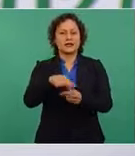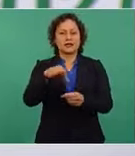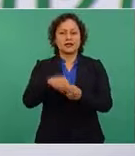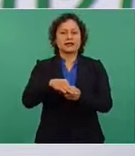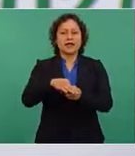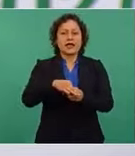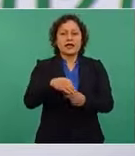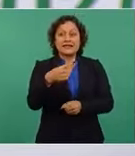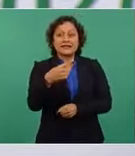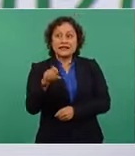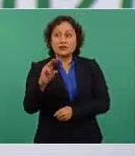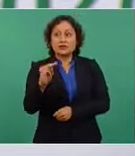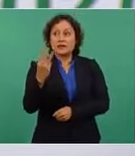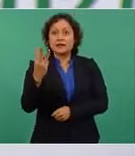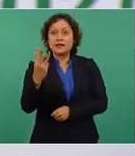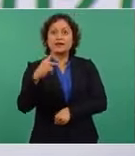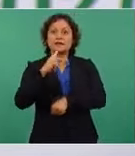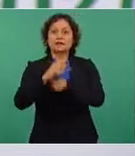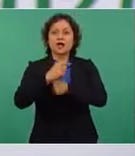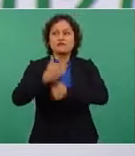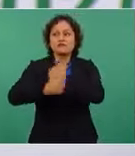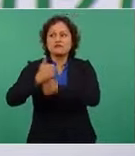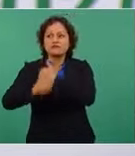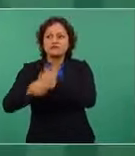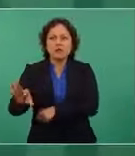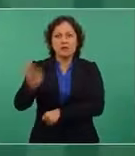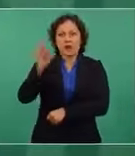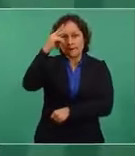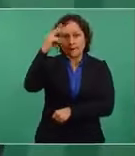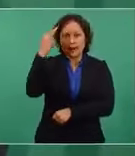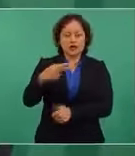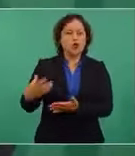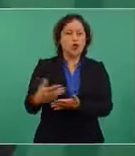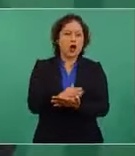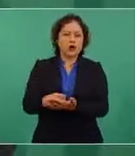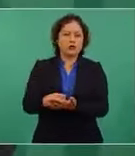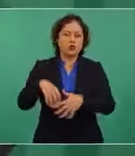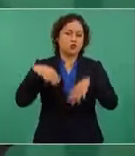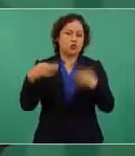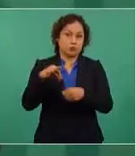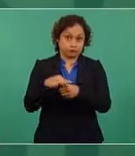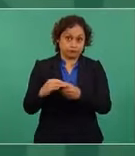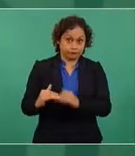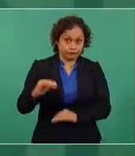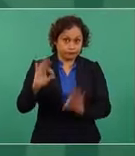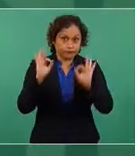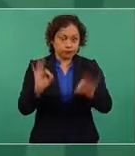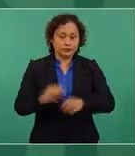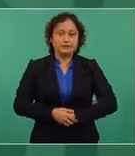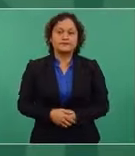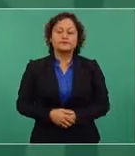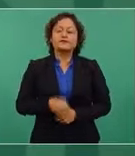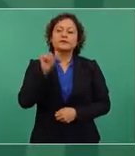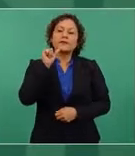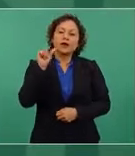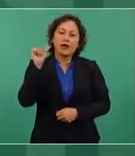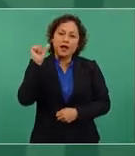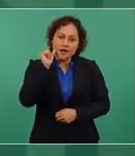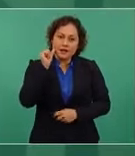países que conforman la organización. Es una votación muy alta. Y el día de ayer se iniciaron